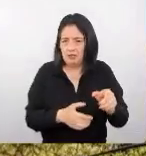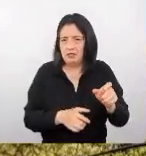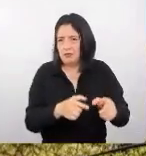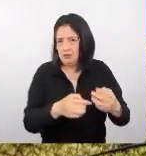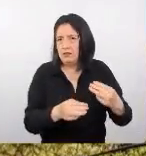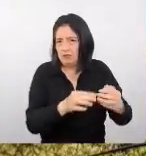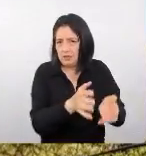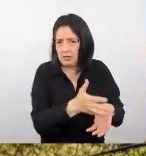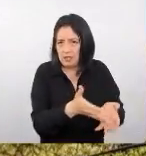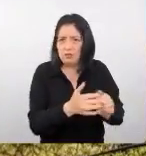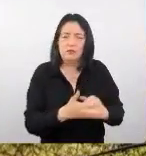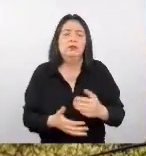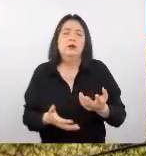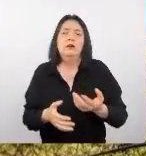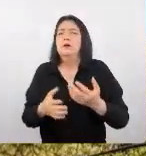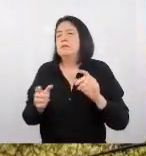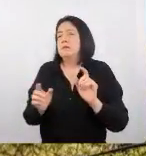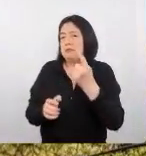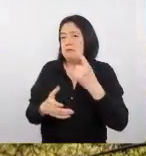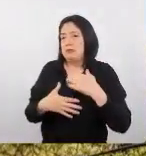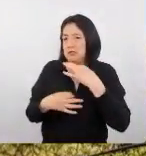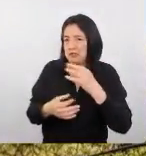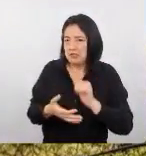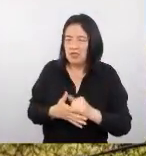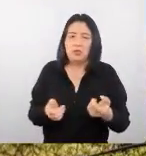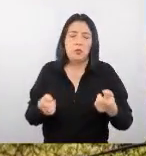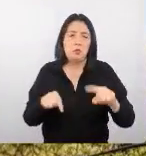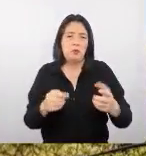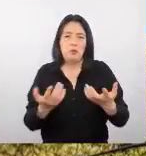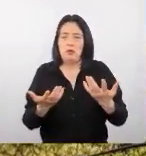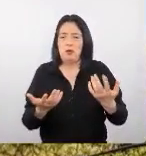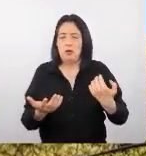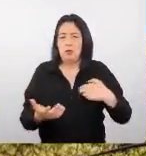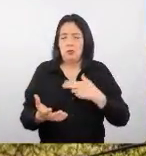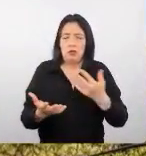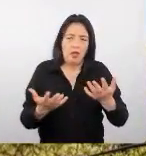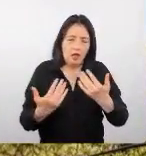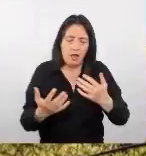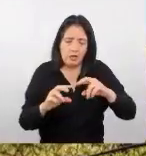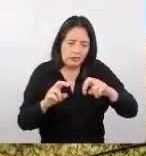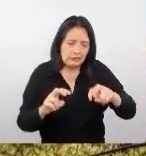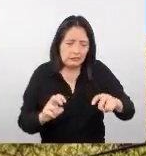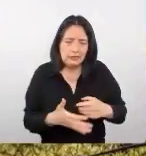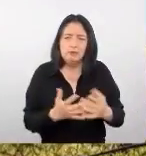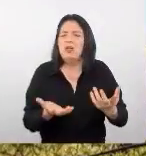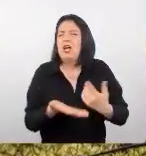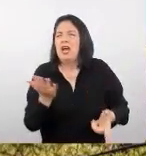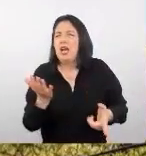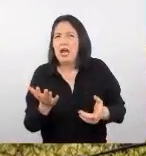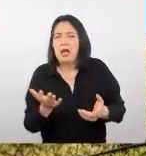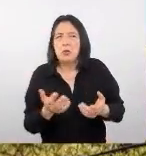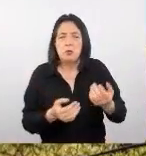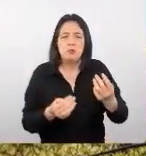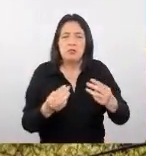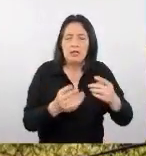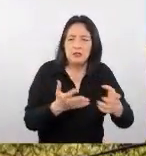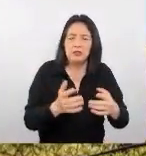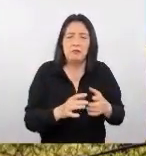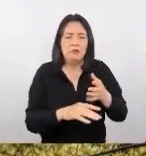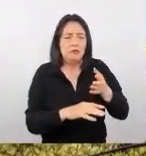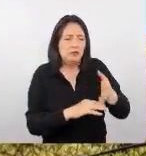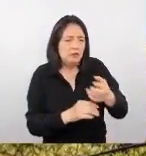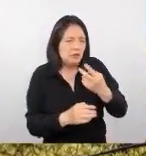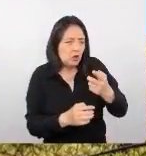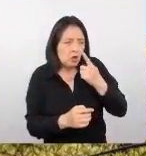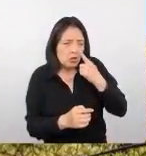¿Sí? Primero, es interesante cuando nosotros analizamos un mercado al cual vamos a ingresar, además de conocer los factores